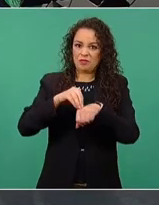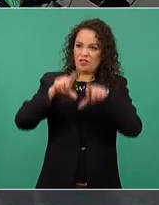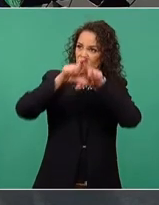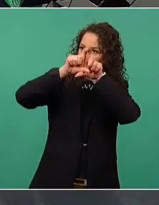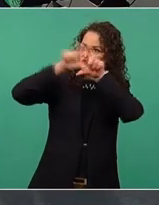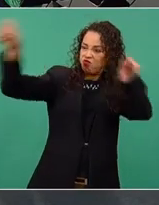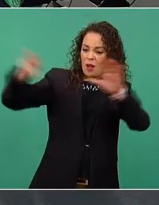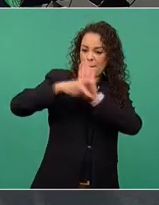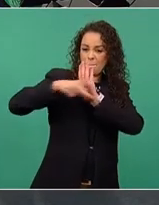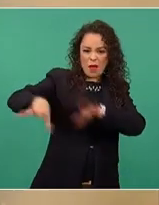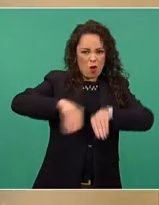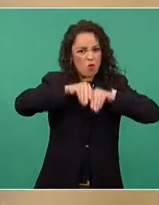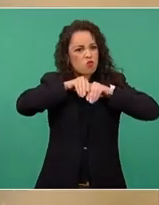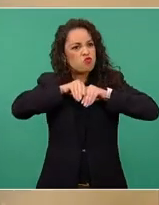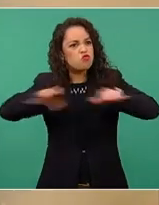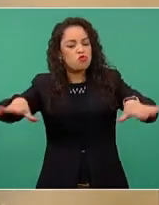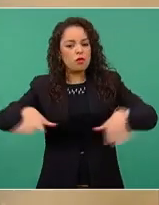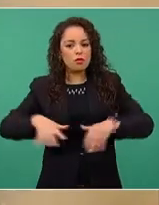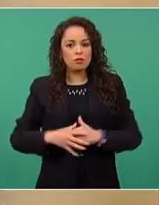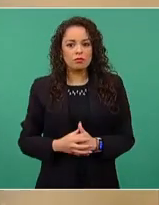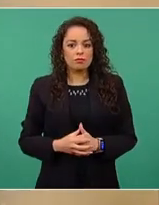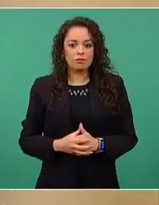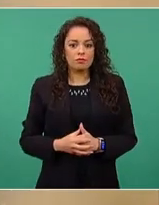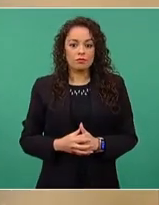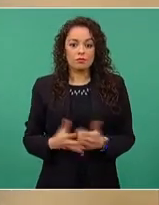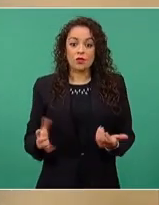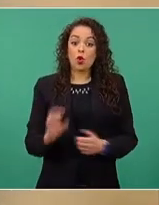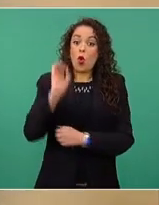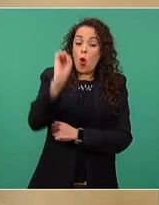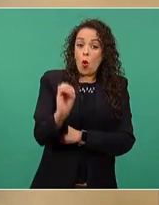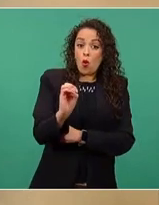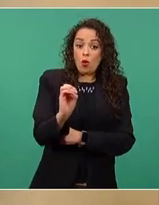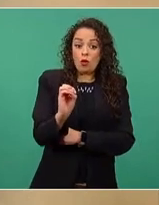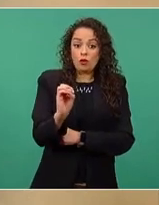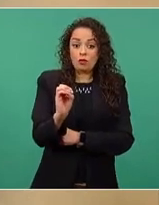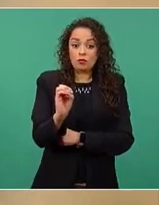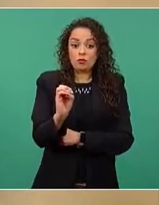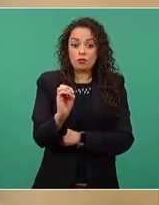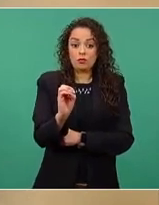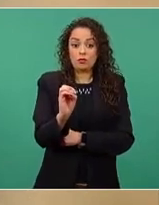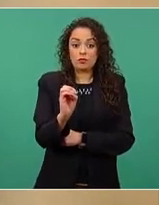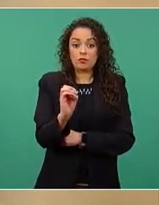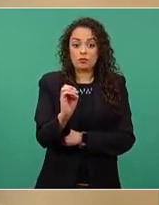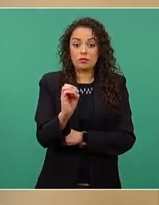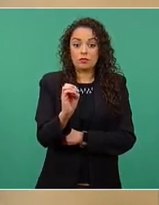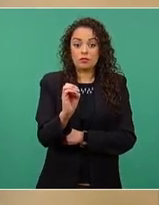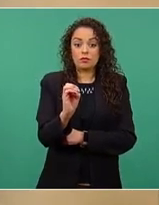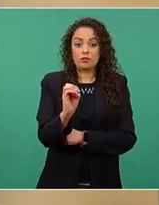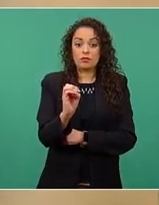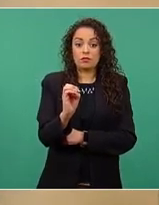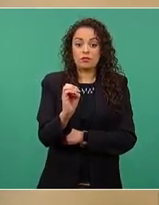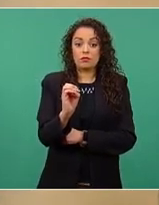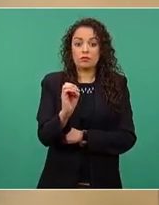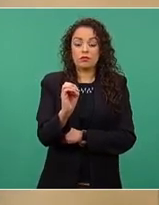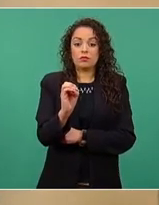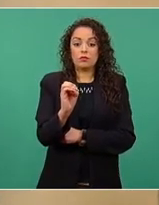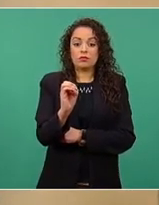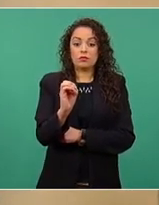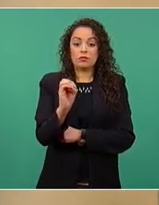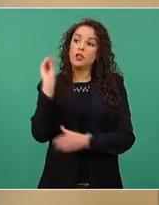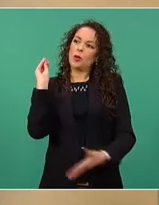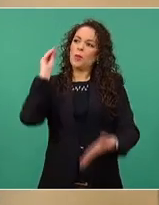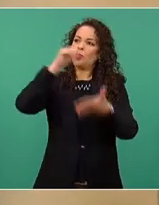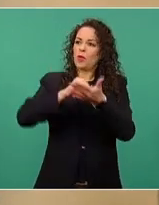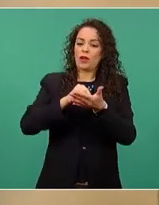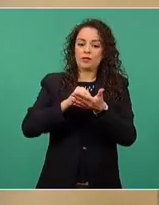o ponerlo López-Gatell,